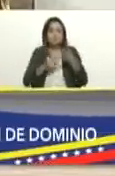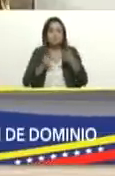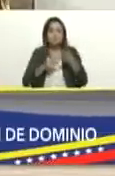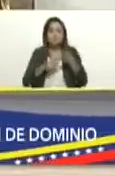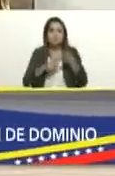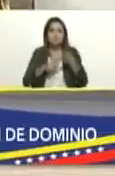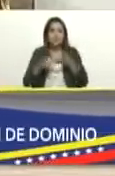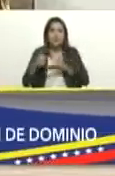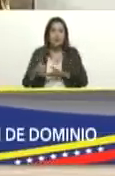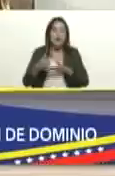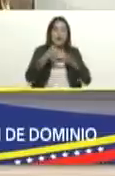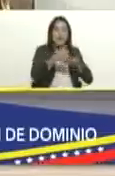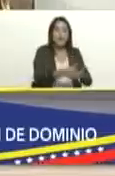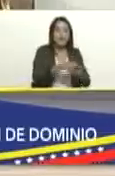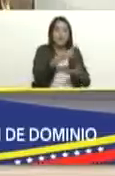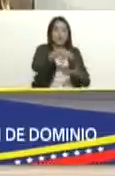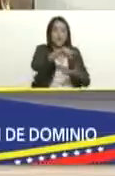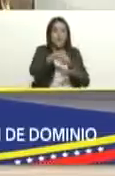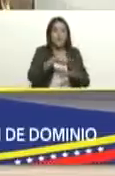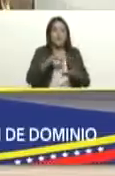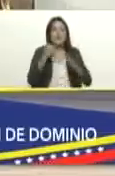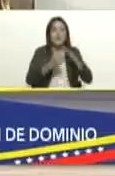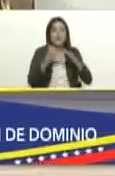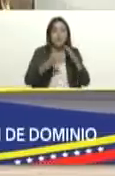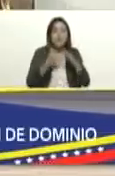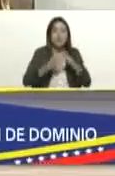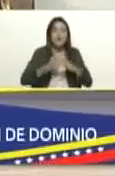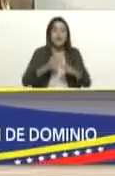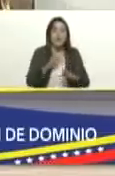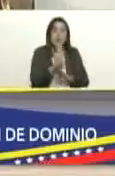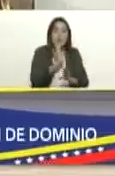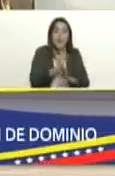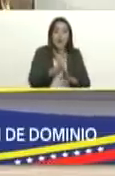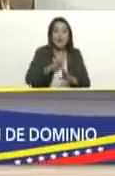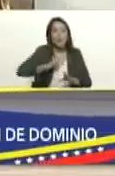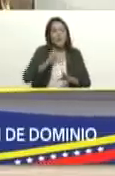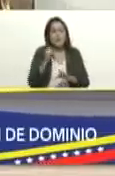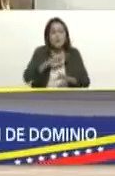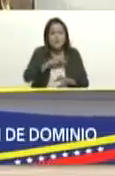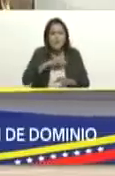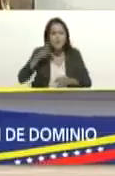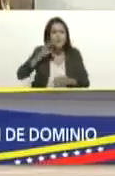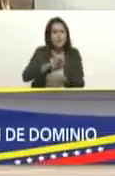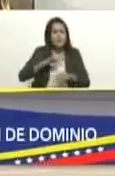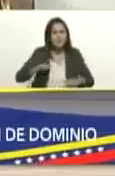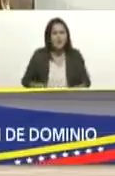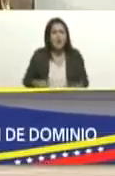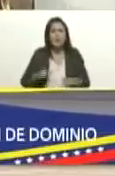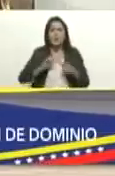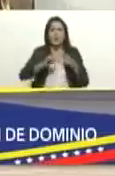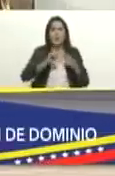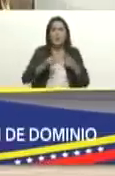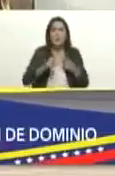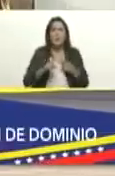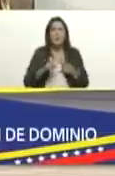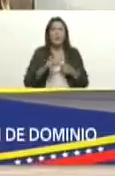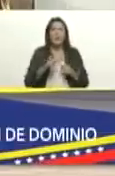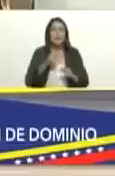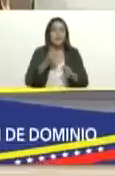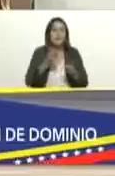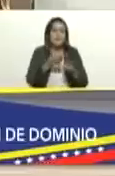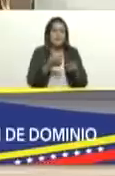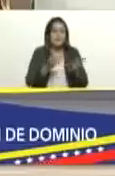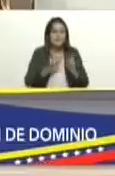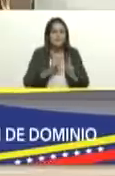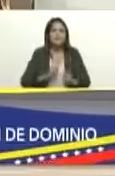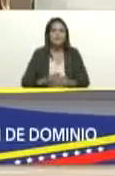dotación y el fortalecimiento operativo de los organismos de seguridad ciudadana e instituciones encargadas del combate a la corrupción la delincuencia organizada